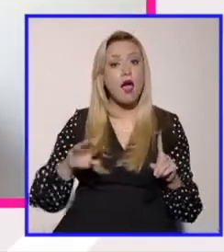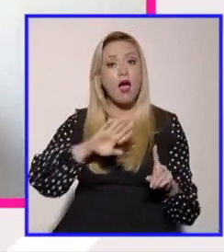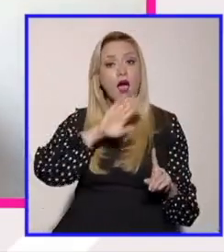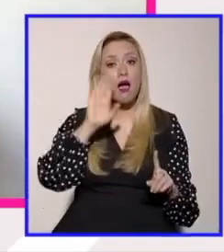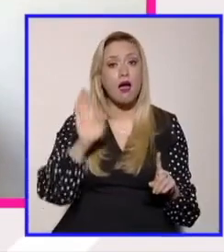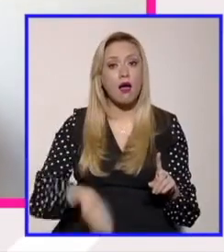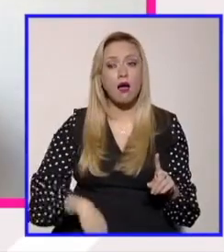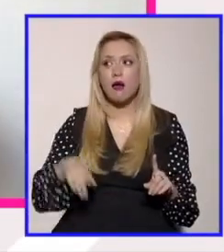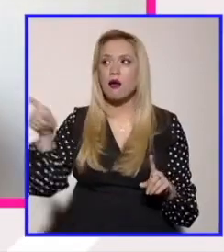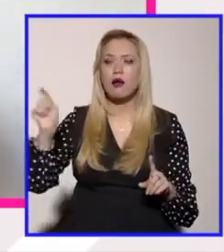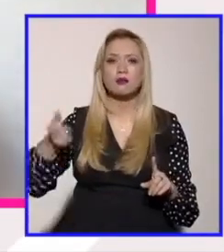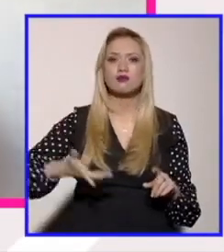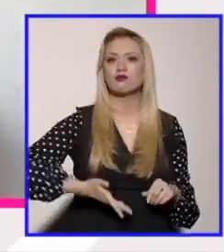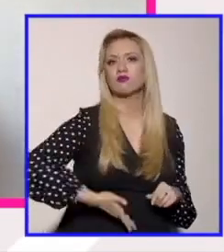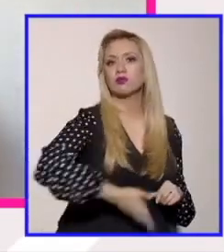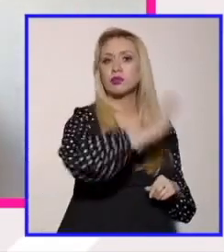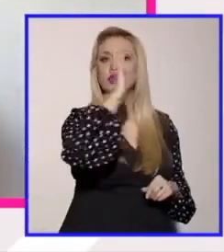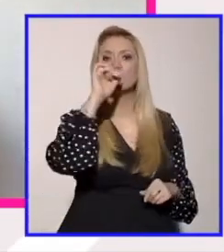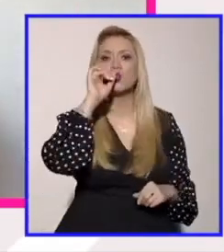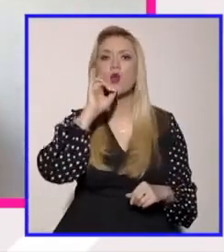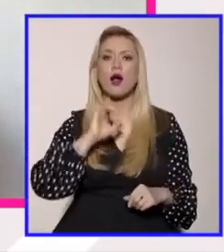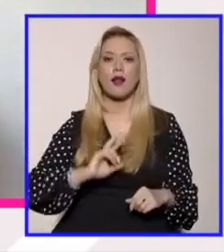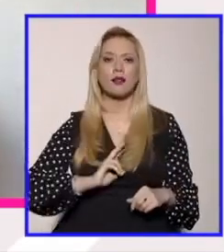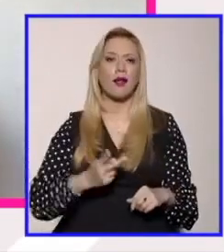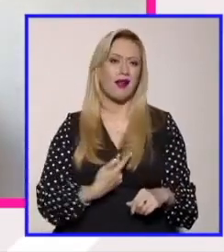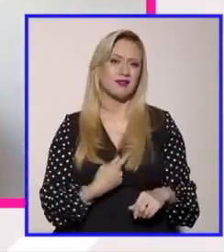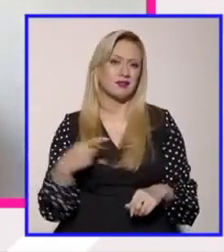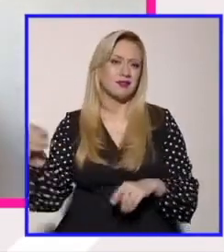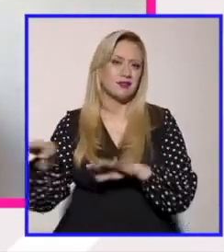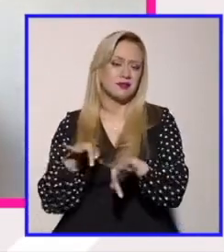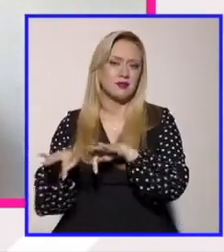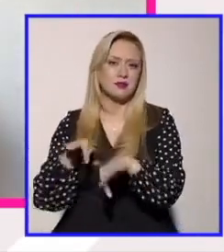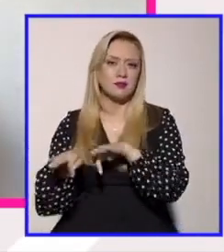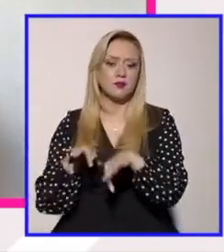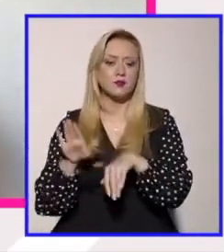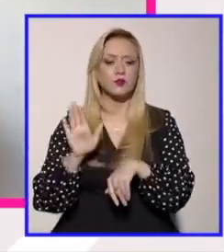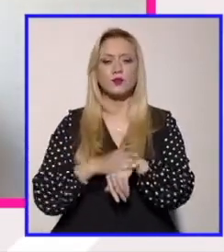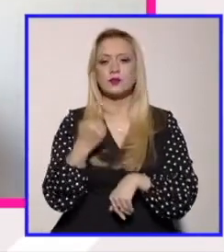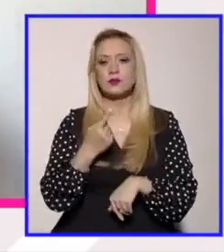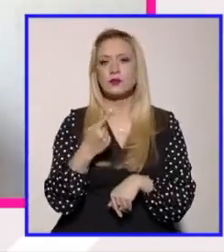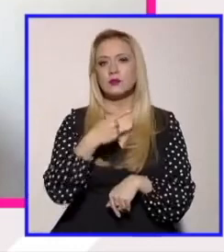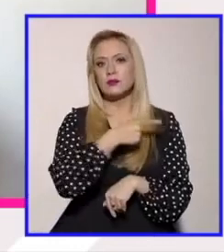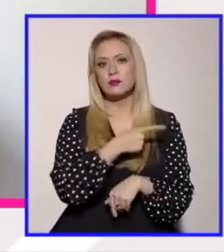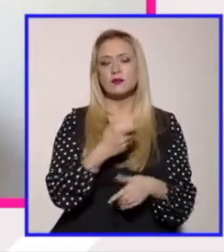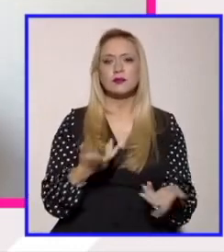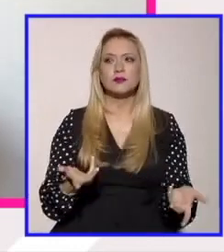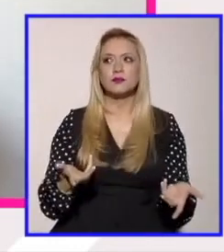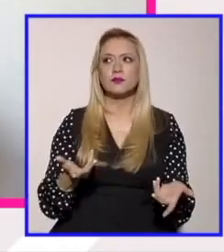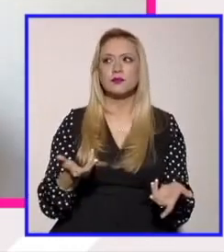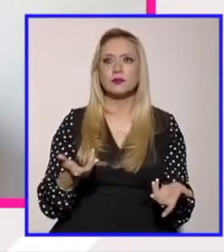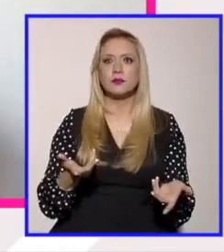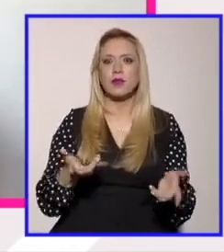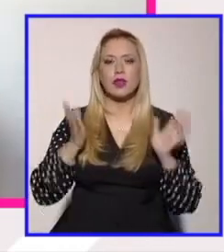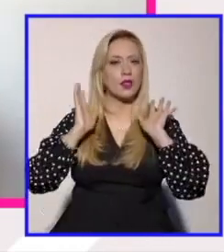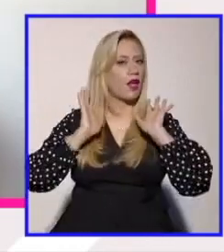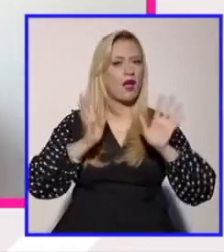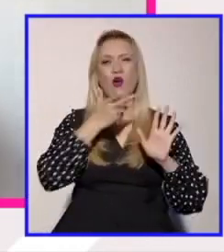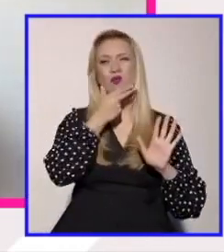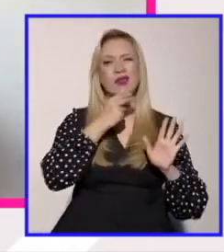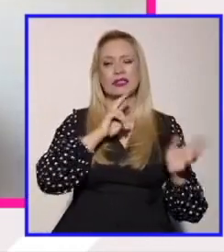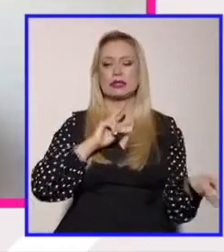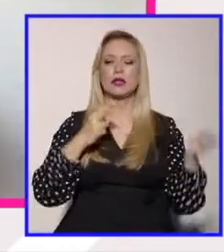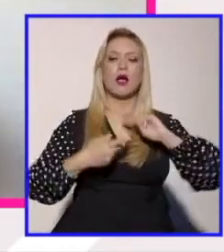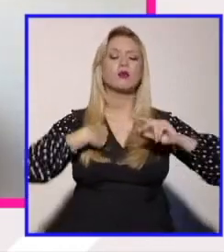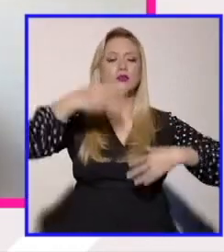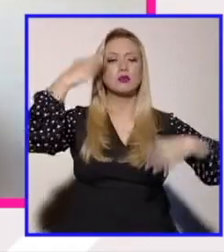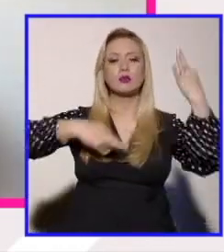despide a una mujer trans en el momento en el que ella pues digamos sale como mujer y en ese momento